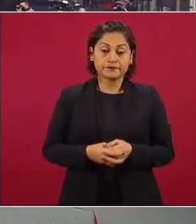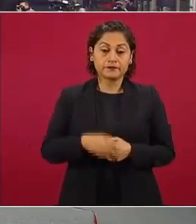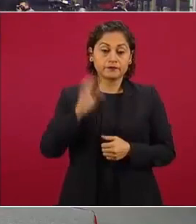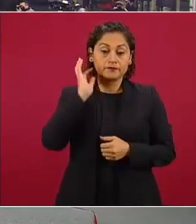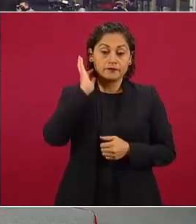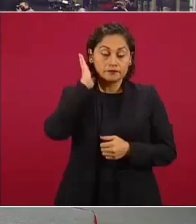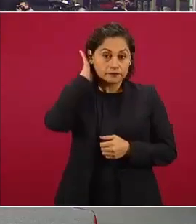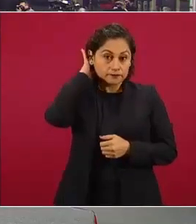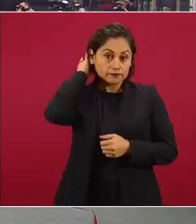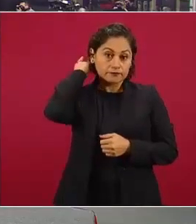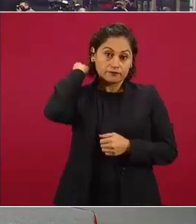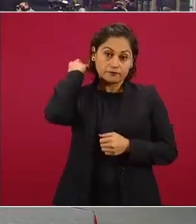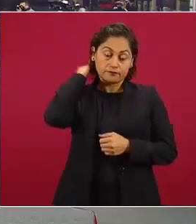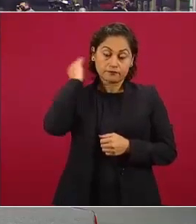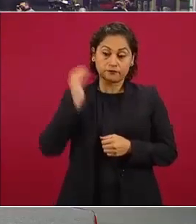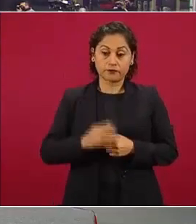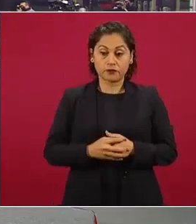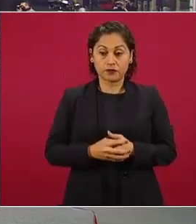Miren